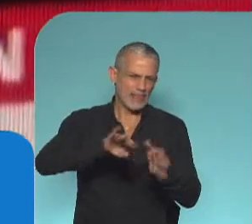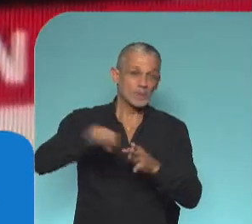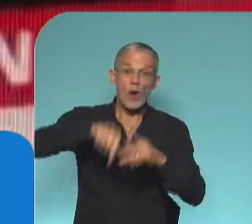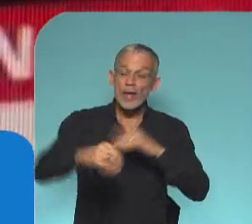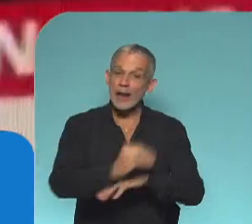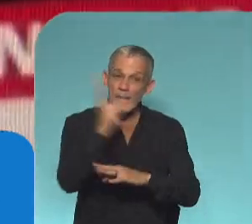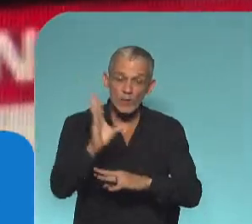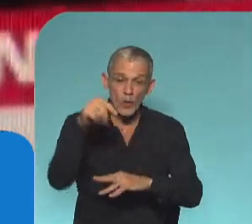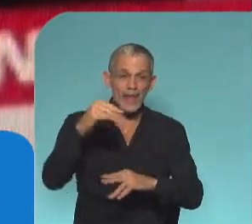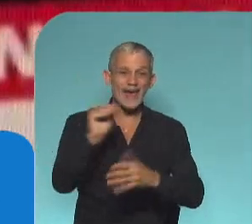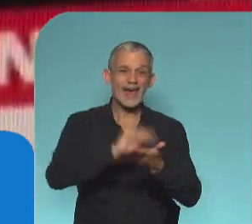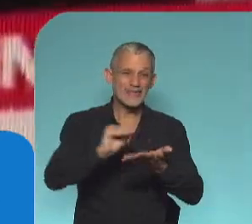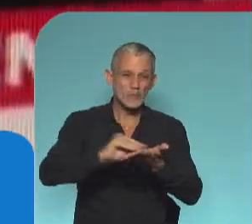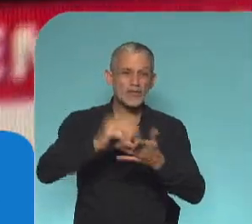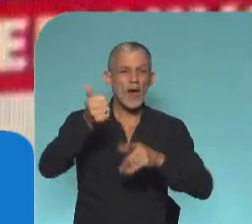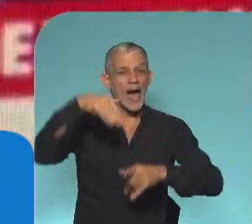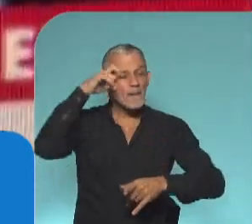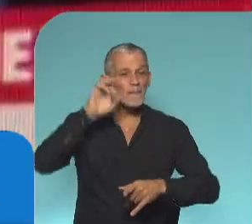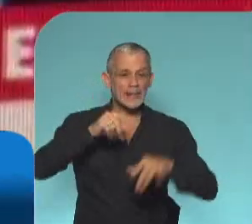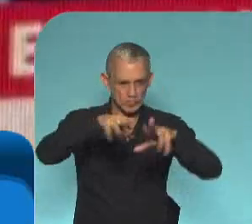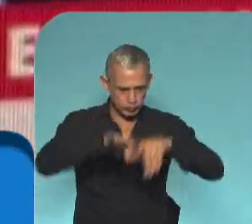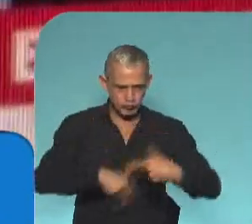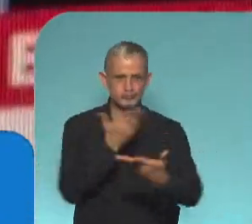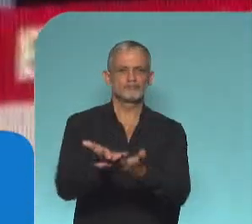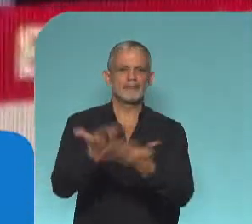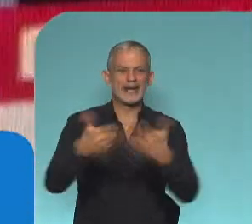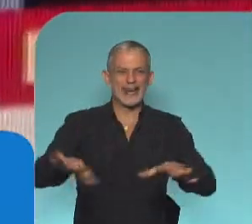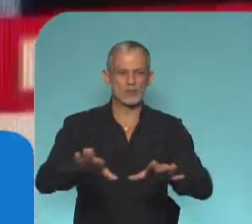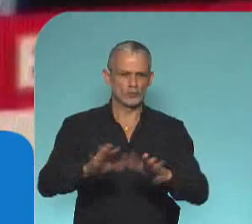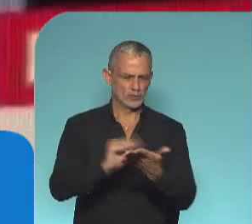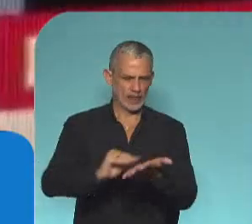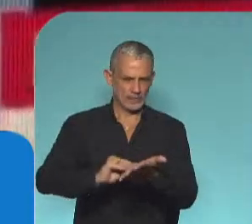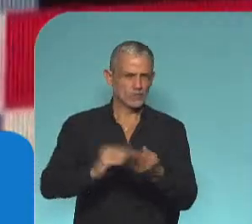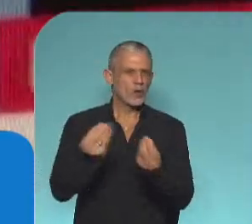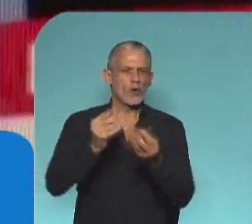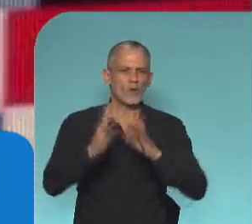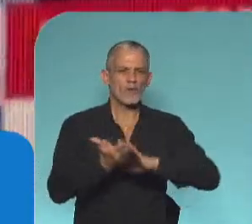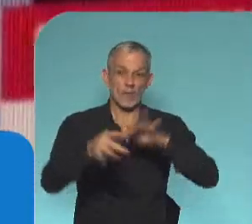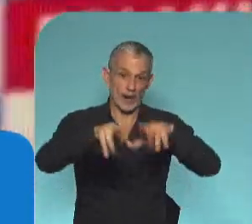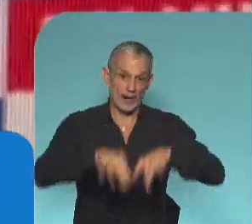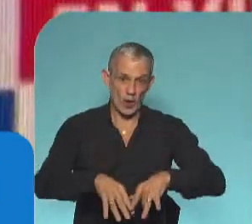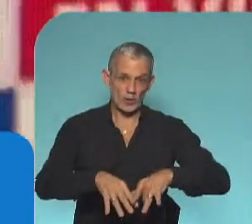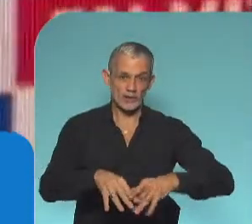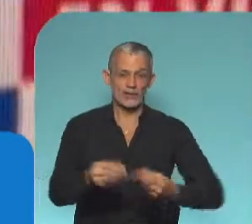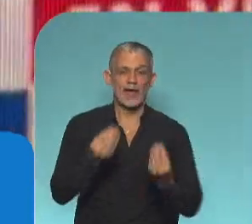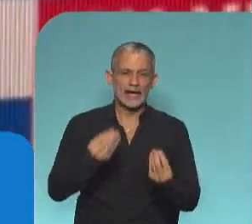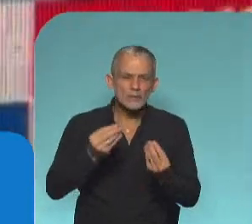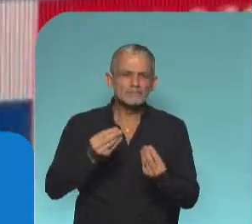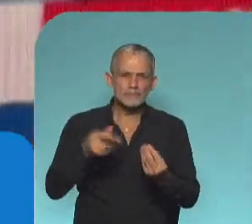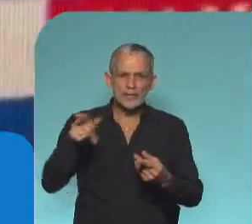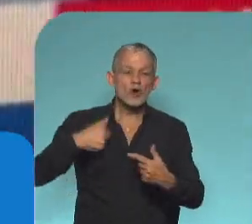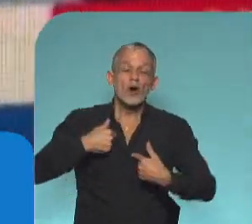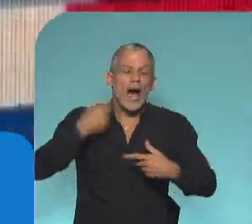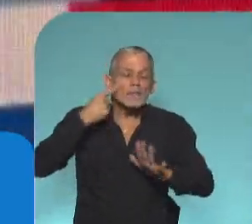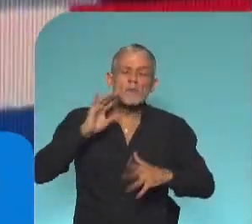madrugada, el diputado Ameri presentó la renuncia a su banca. A través justamente de una carta, indicó que no fue de ningún modo